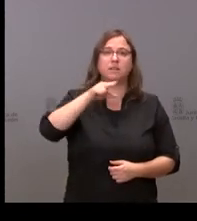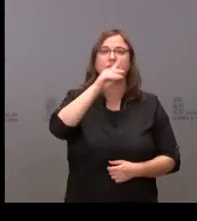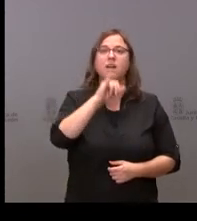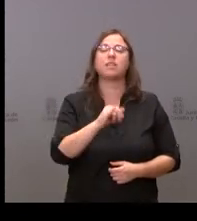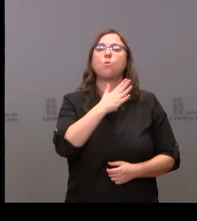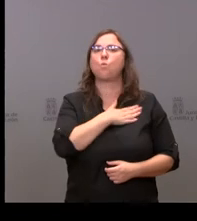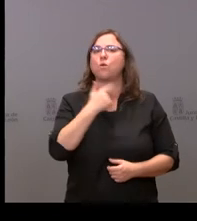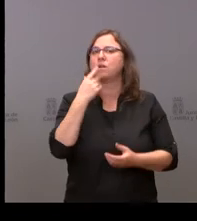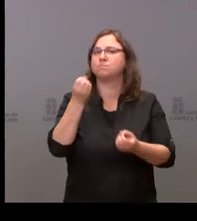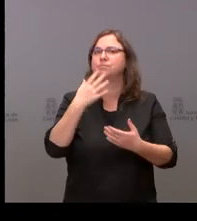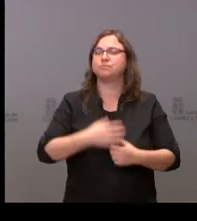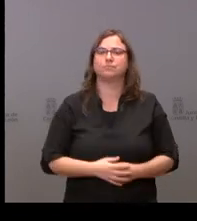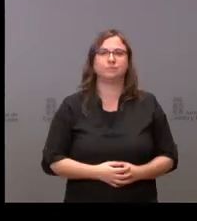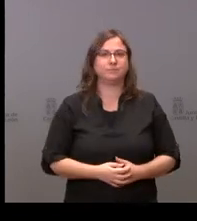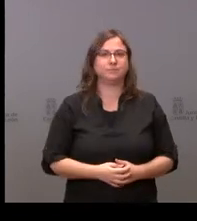adelante